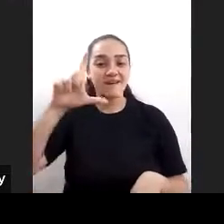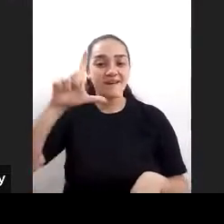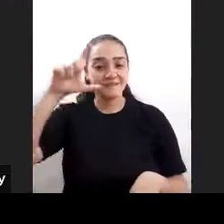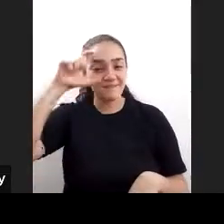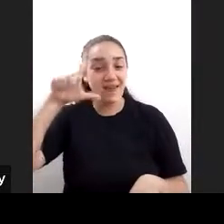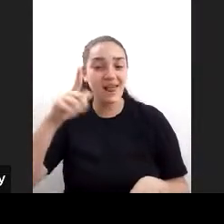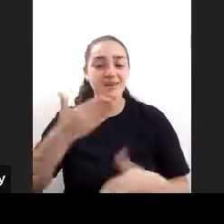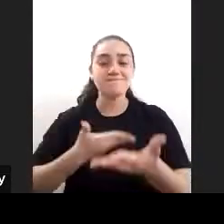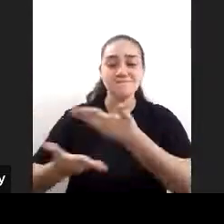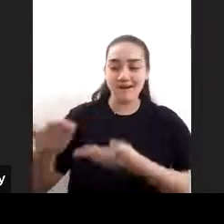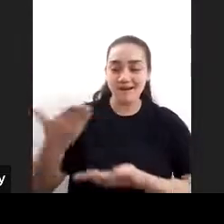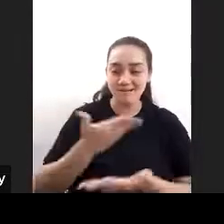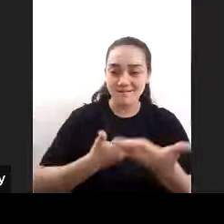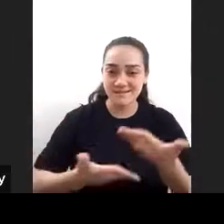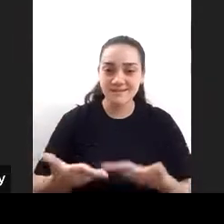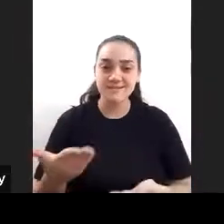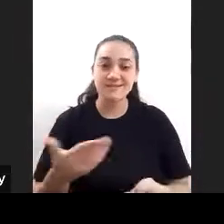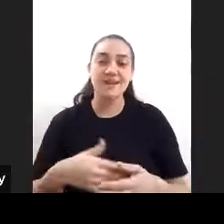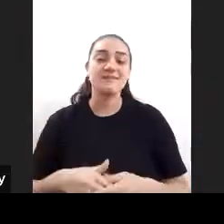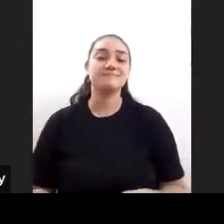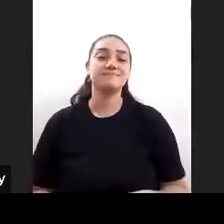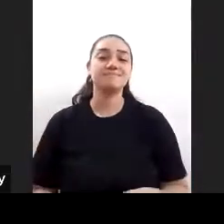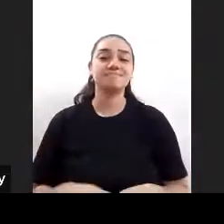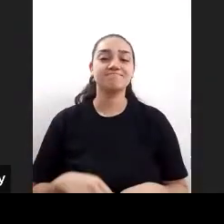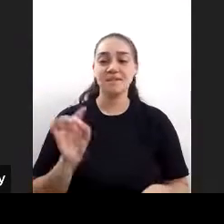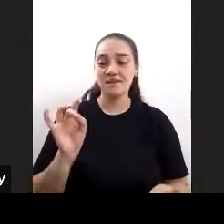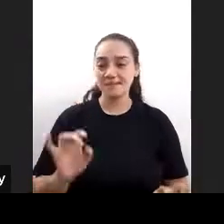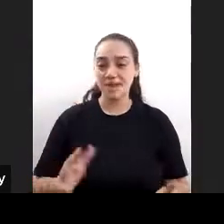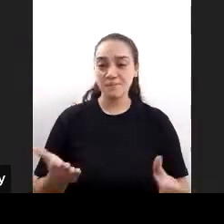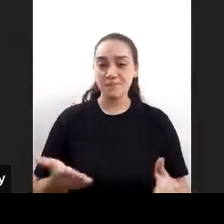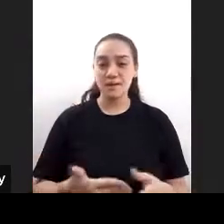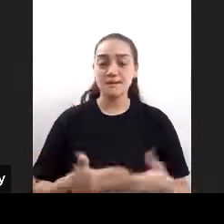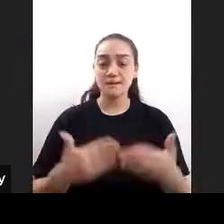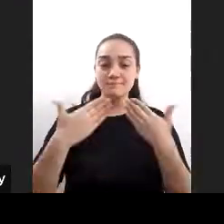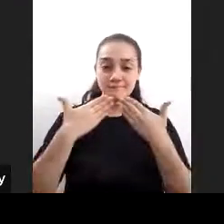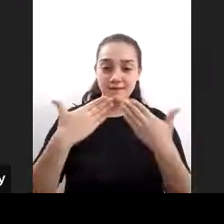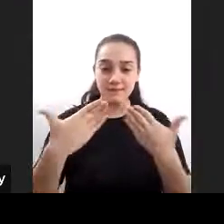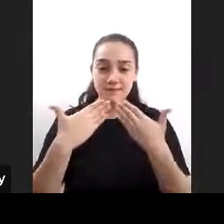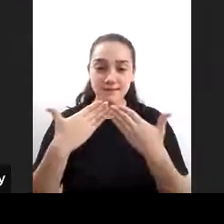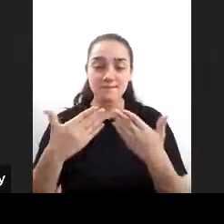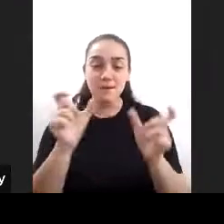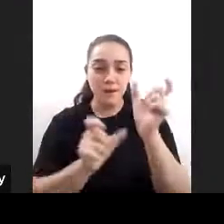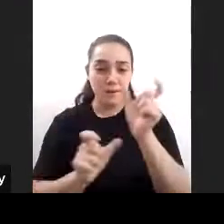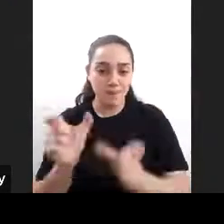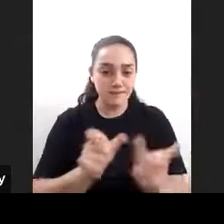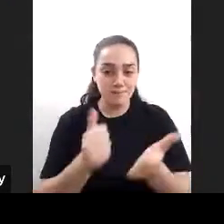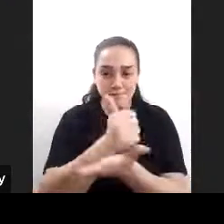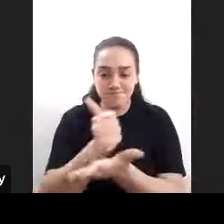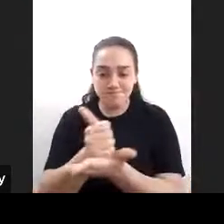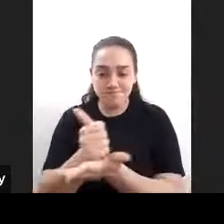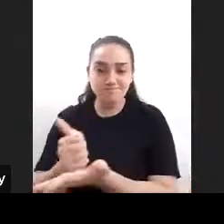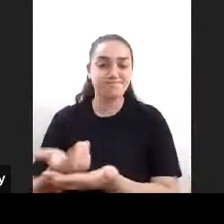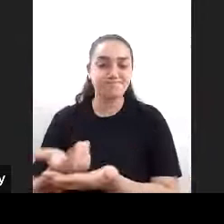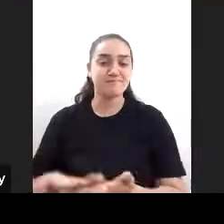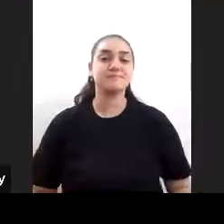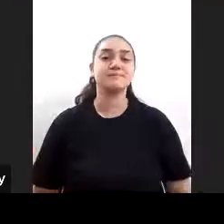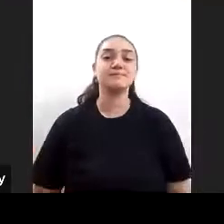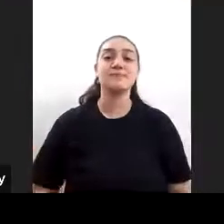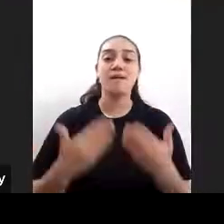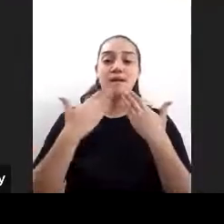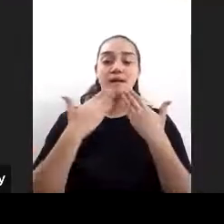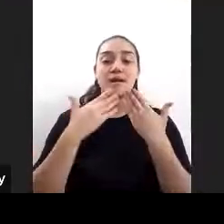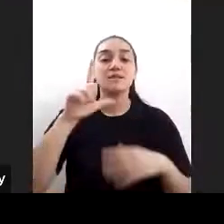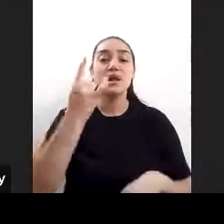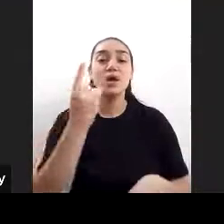así que solamente refuerzo el agradecimiento y a todos los participantes gracias Luis gracias Anabel